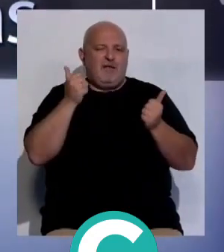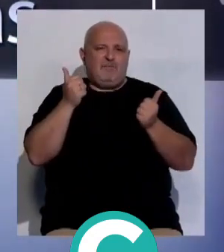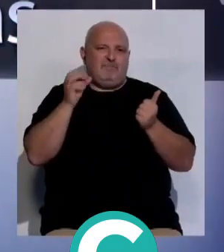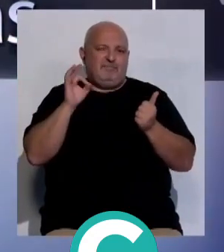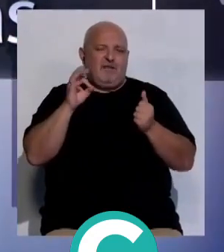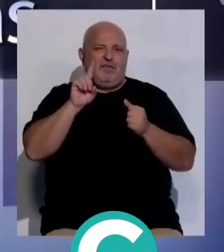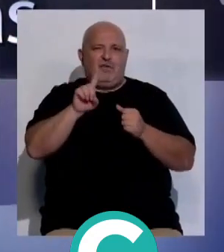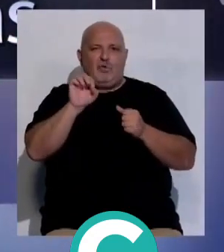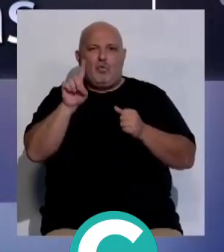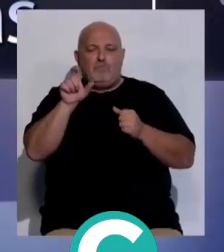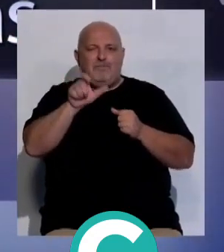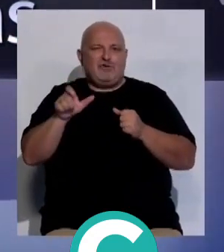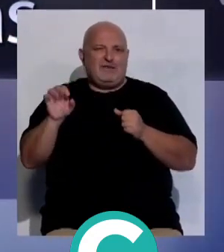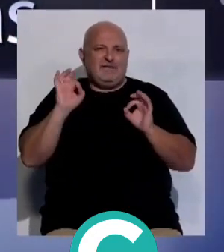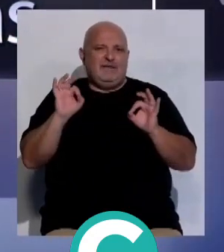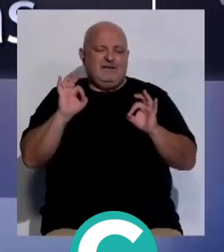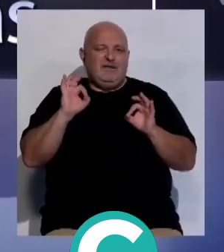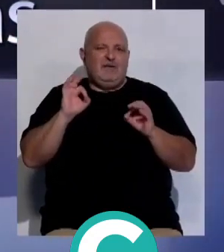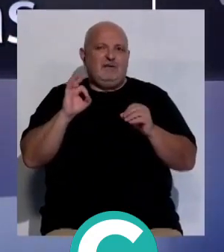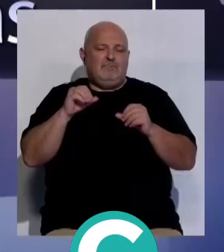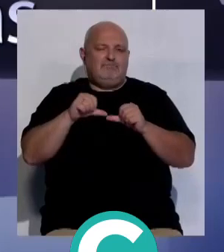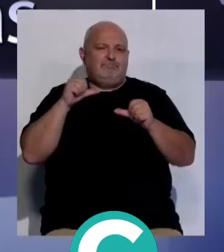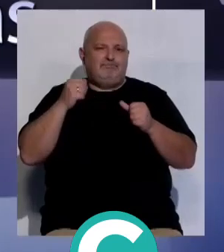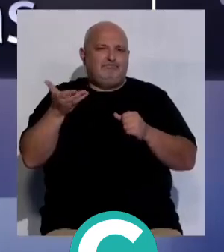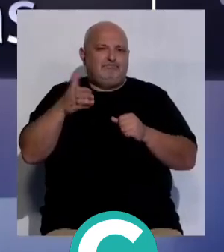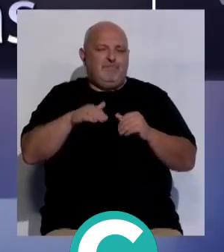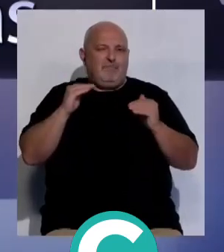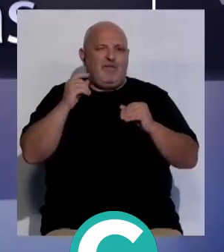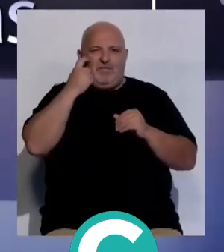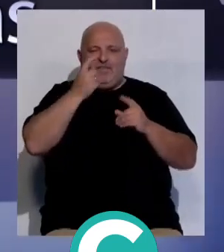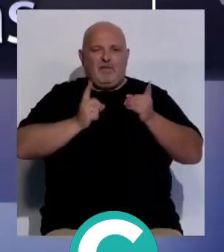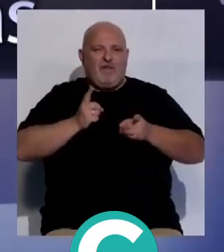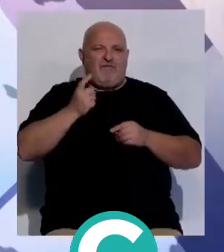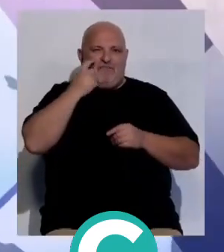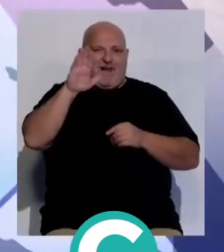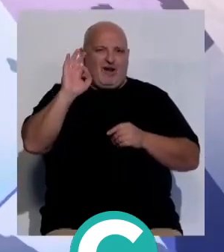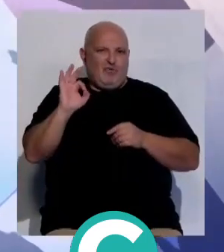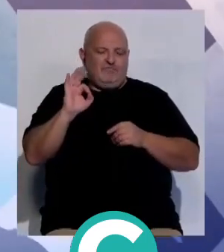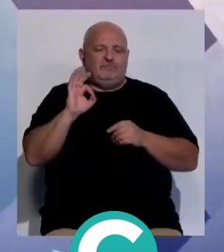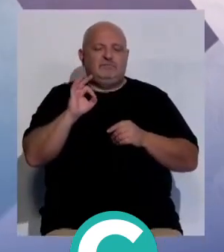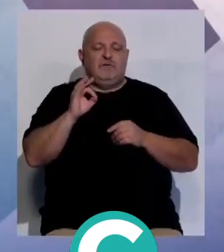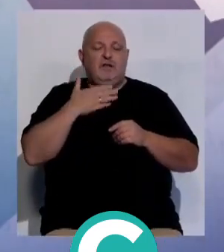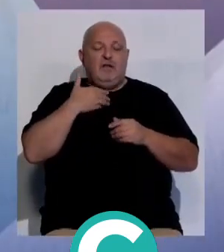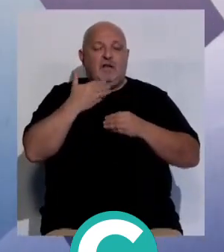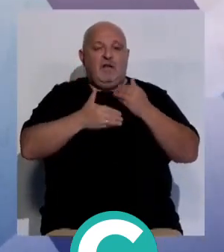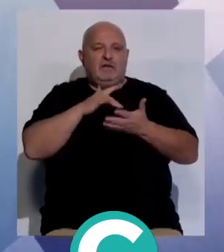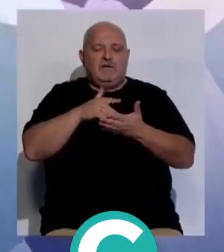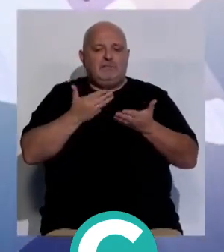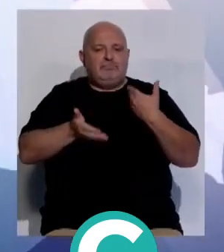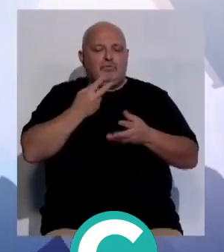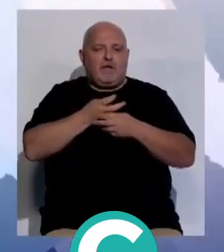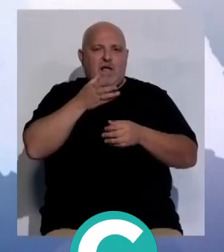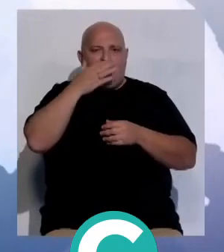las 101 personas que perdieron la vida durante la dictadura de Franco y que tras su exhumación ahora